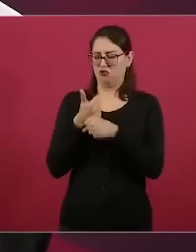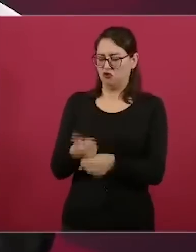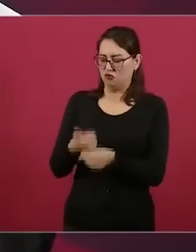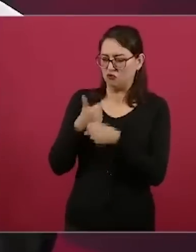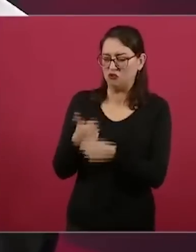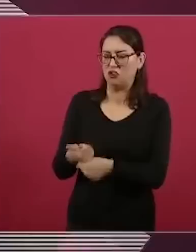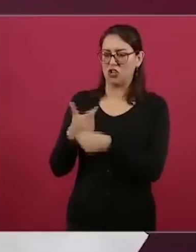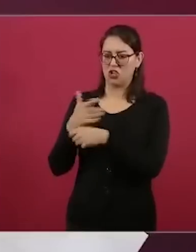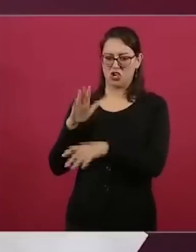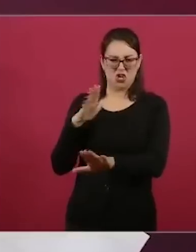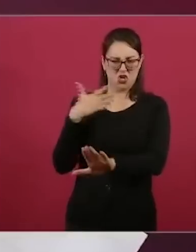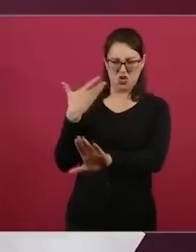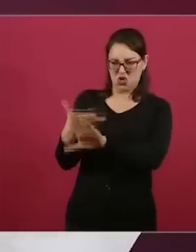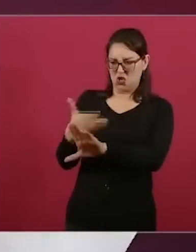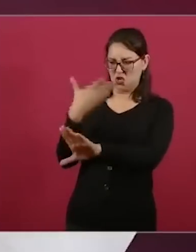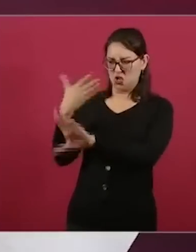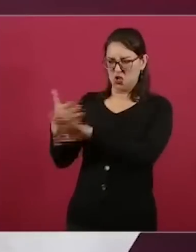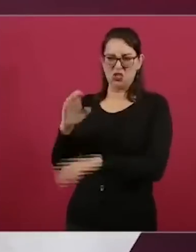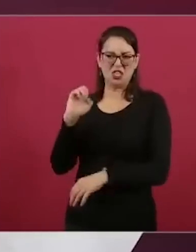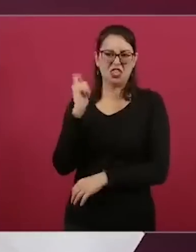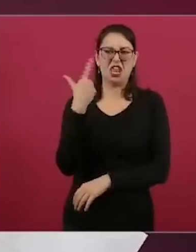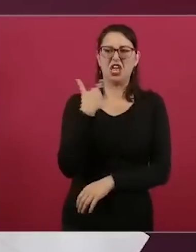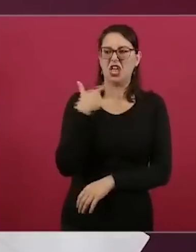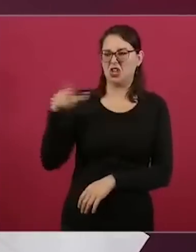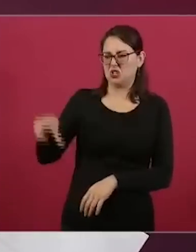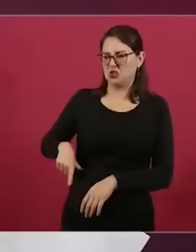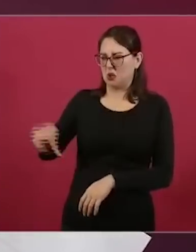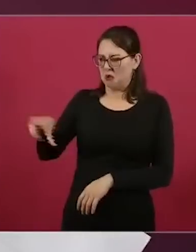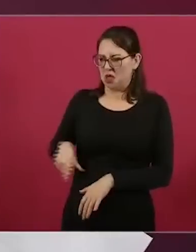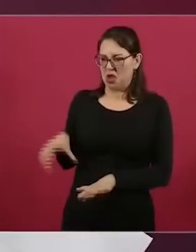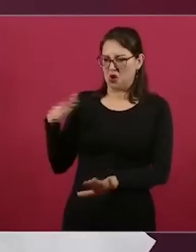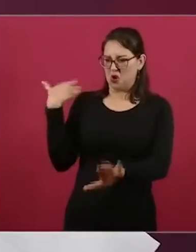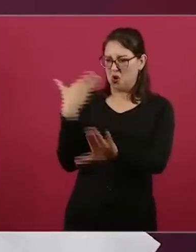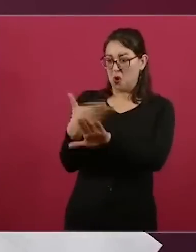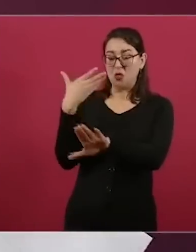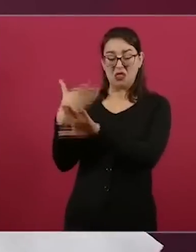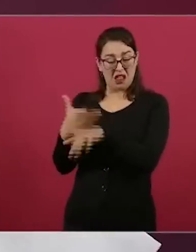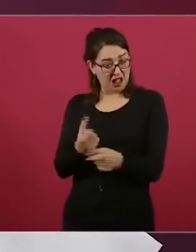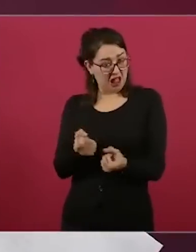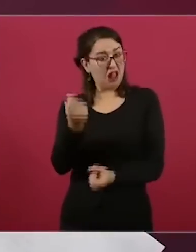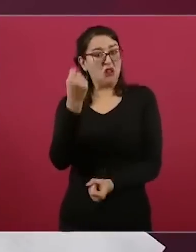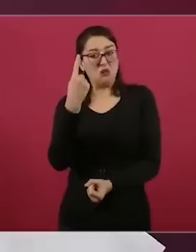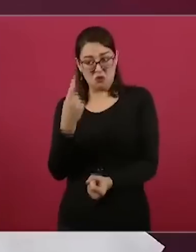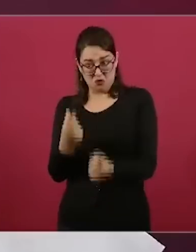por estos gobiernos corruptos?